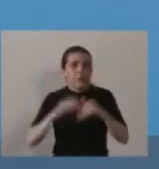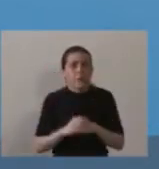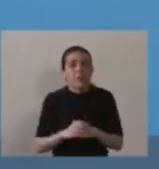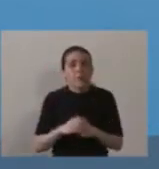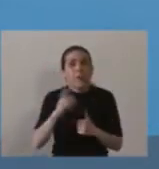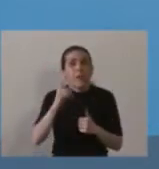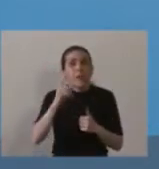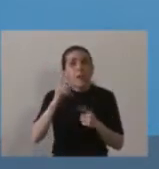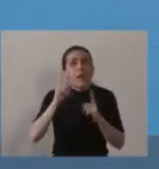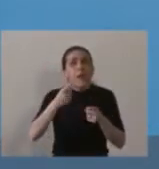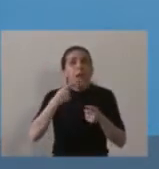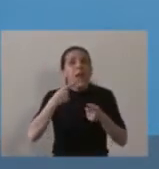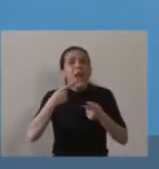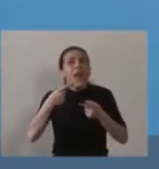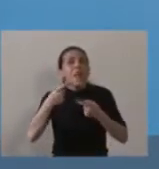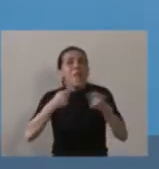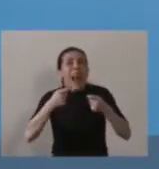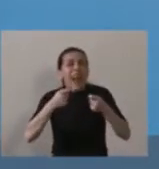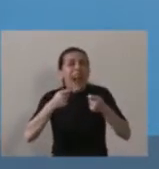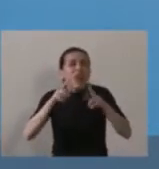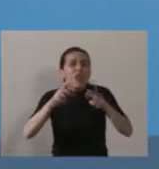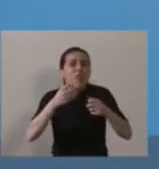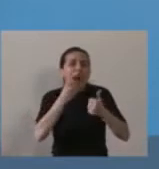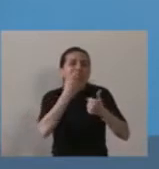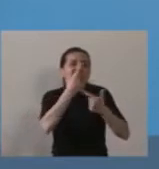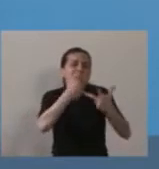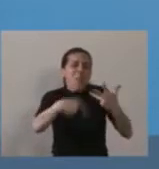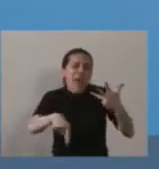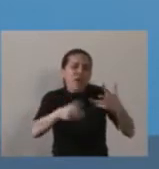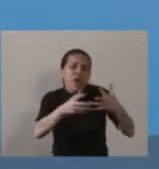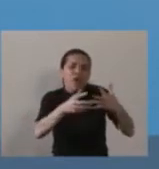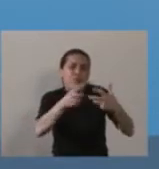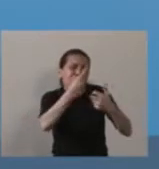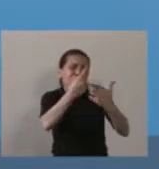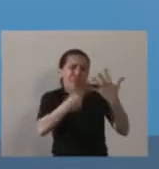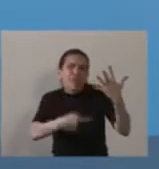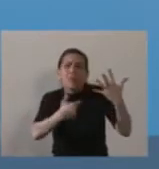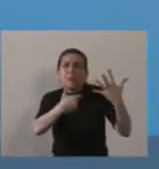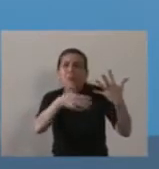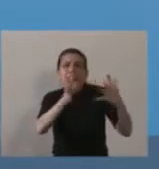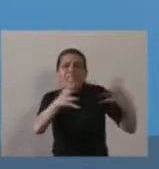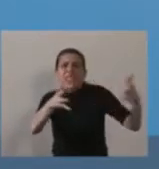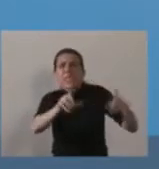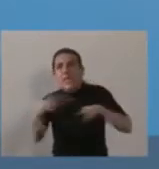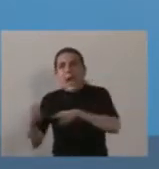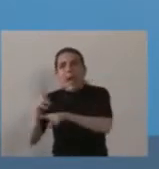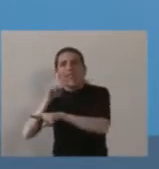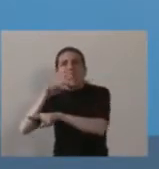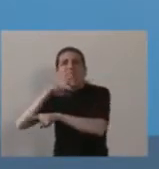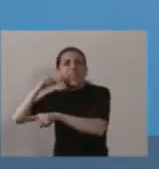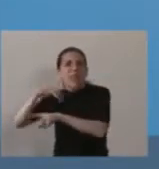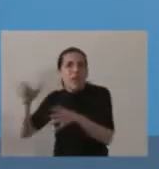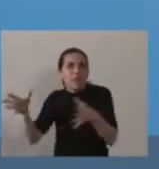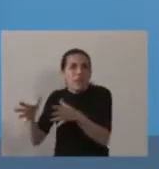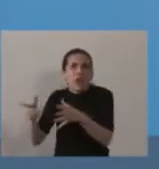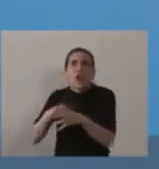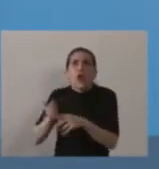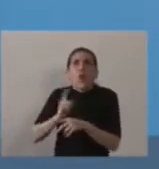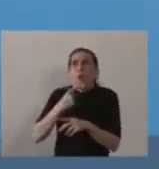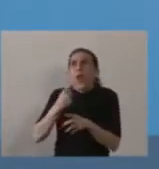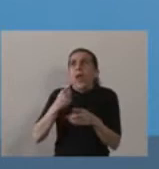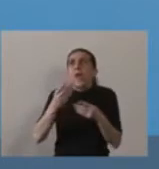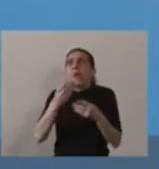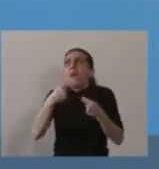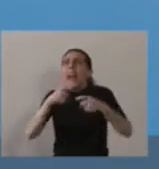El mercado alimentario es mucho más grande que Vicentín, esta es la verdad. No es difícil pensar que uno pueda intervenir en todo el mercado de alimentos